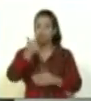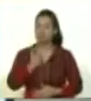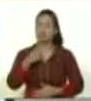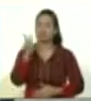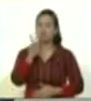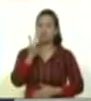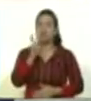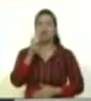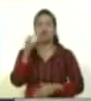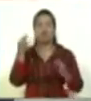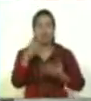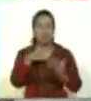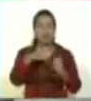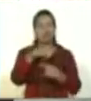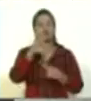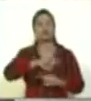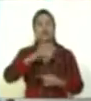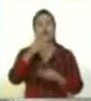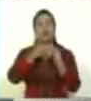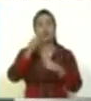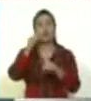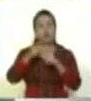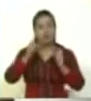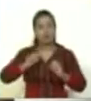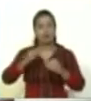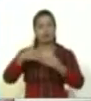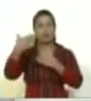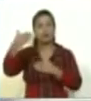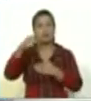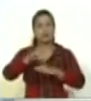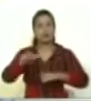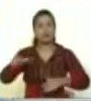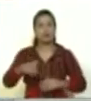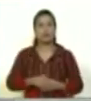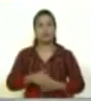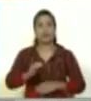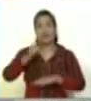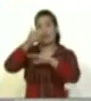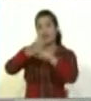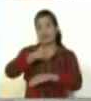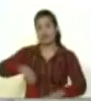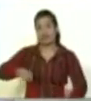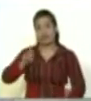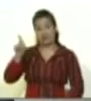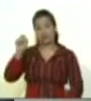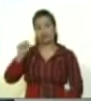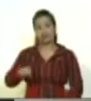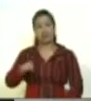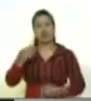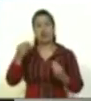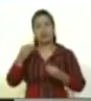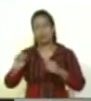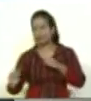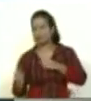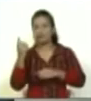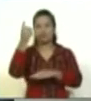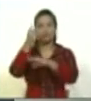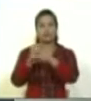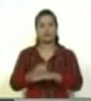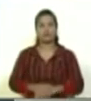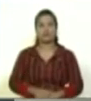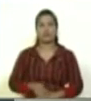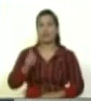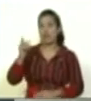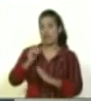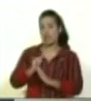social y económica de oportunidades para las futuras generaciones. Un jefe de Estado que nació de la clase obrera. Con su liderazgo